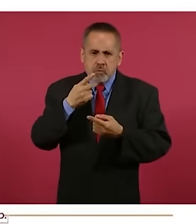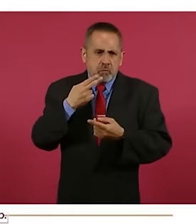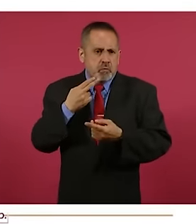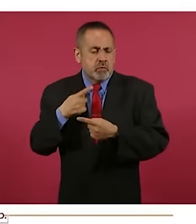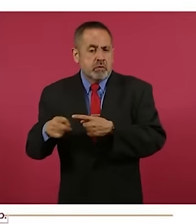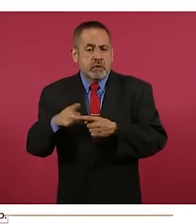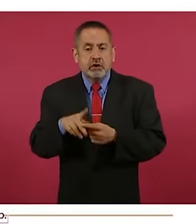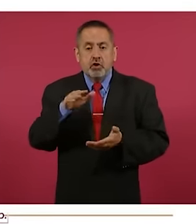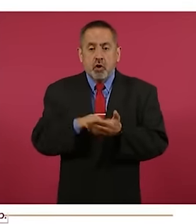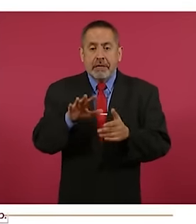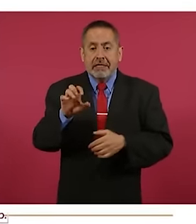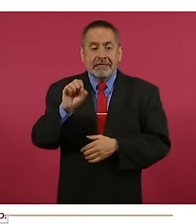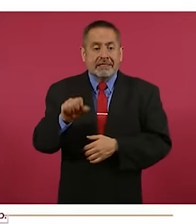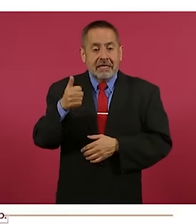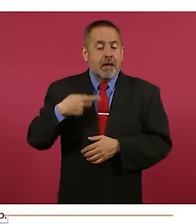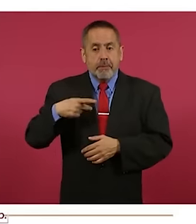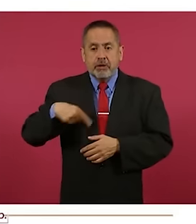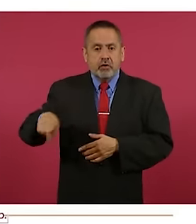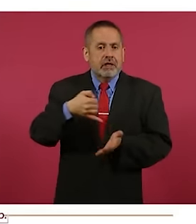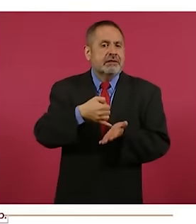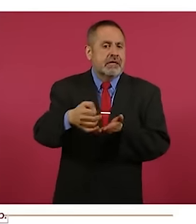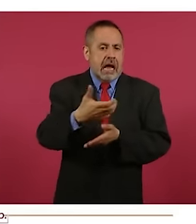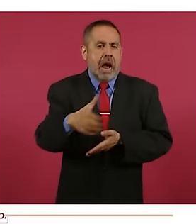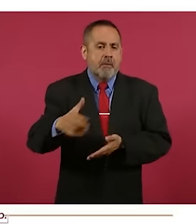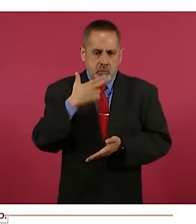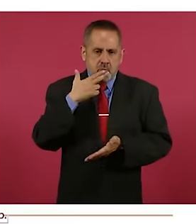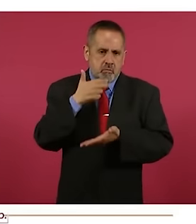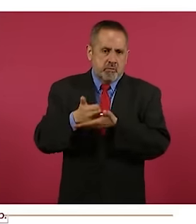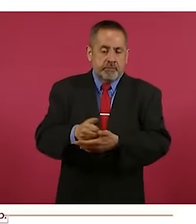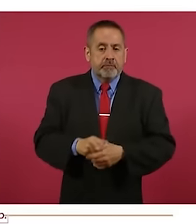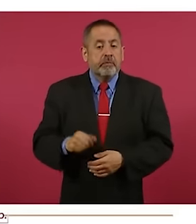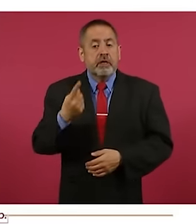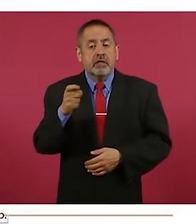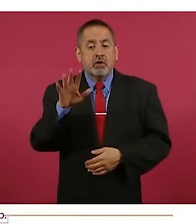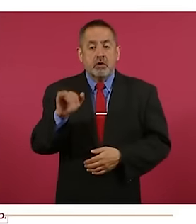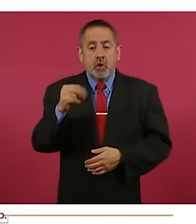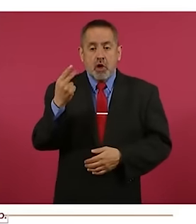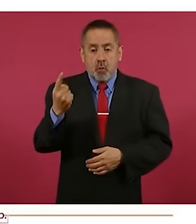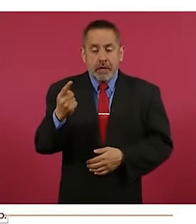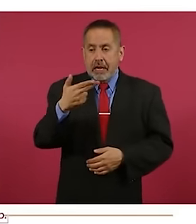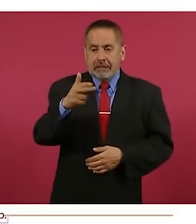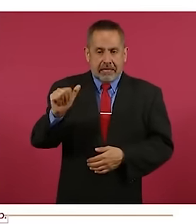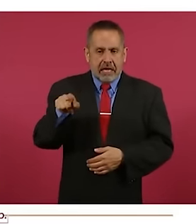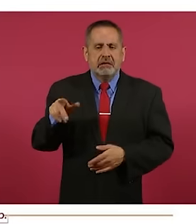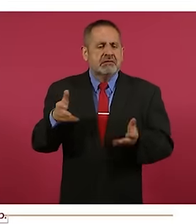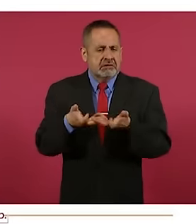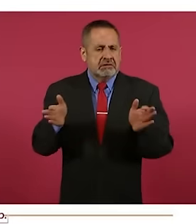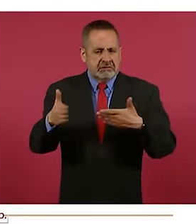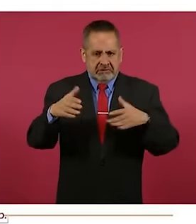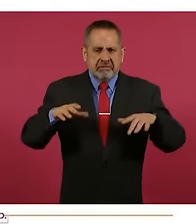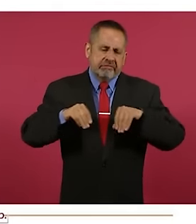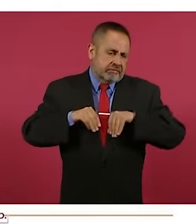566 usuarios agrícolas. 151 mil hectáreas se van a incorporar al